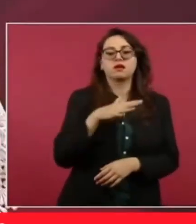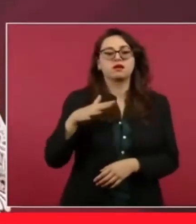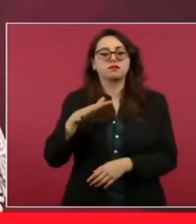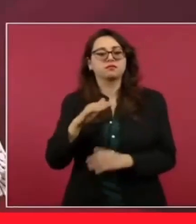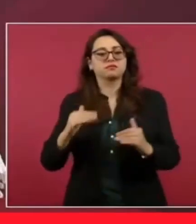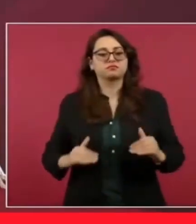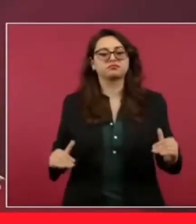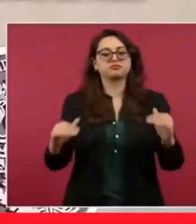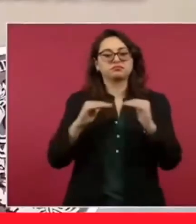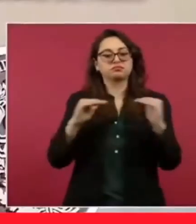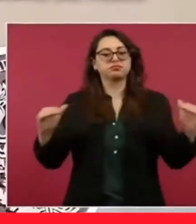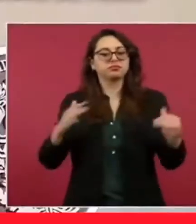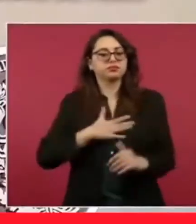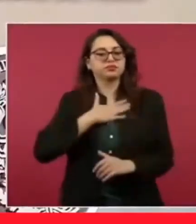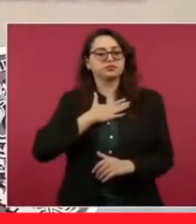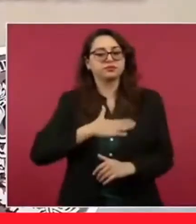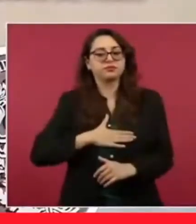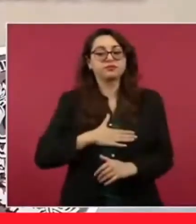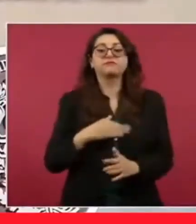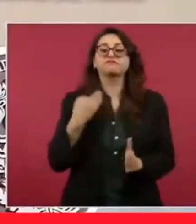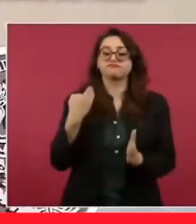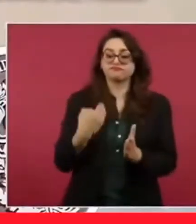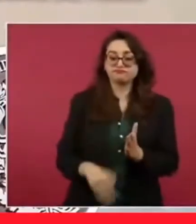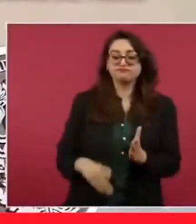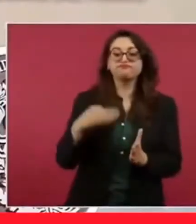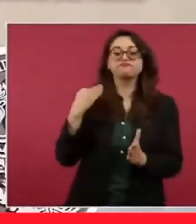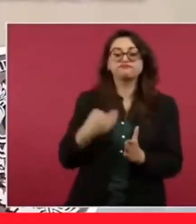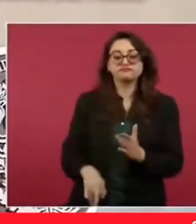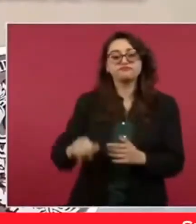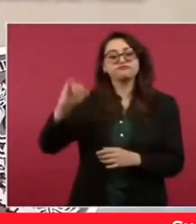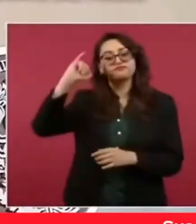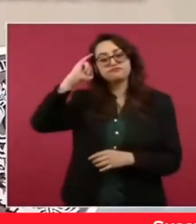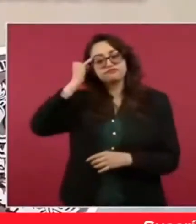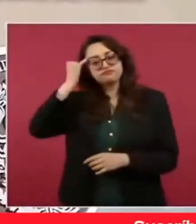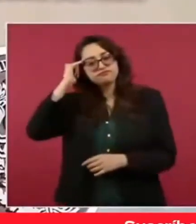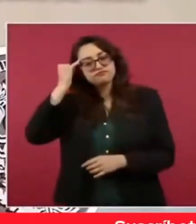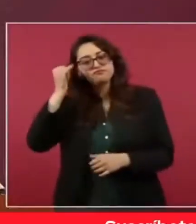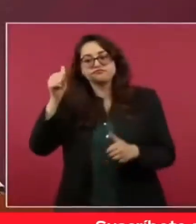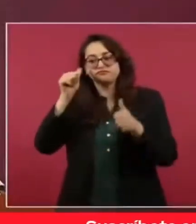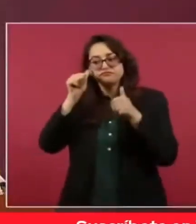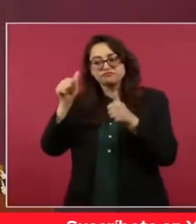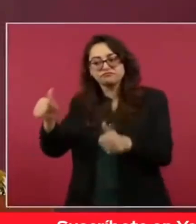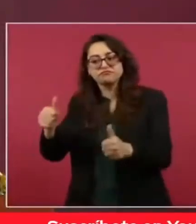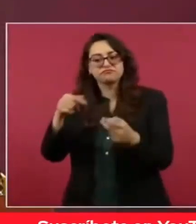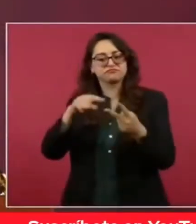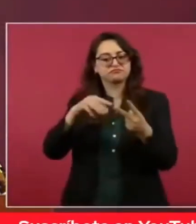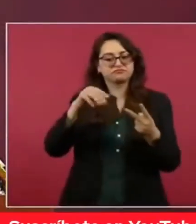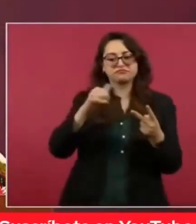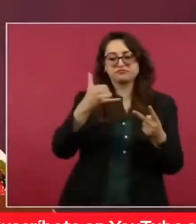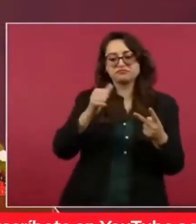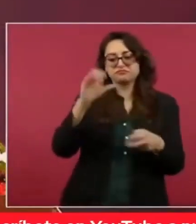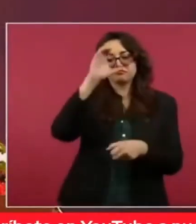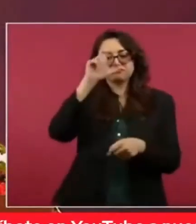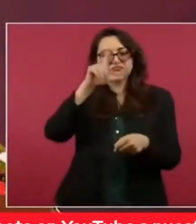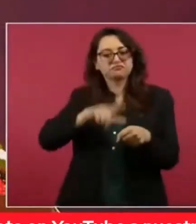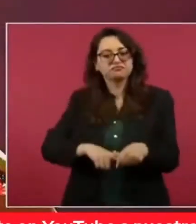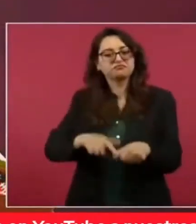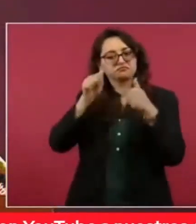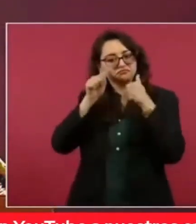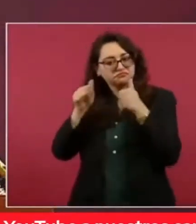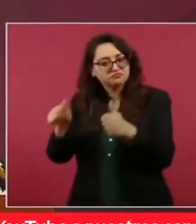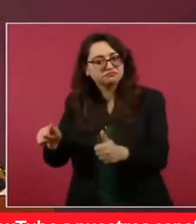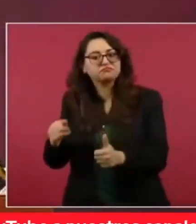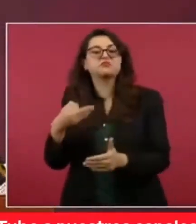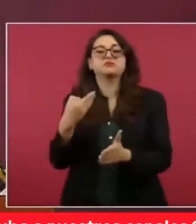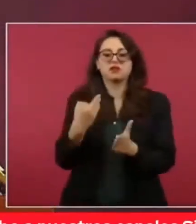deuda histórica que tenemos con nuestras y nuestros indígenas, con la maravillosa cultura maya, esa cultura que es un legado invaluable